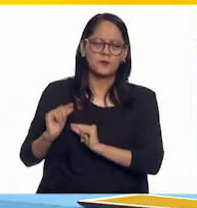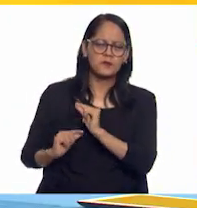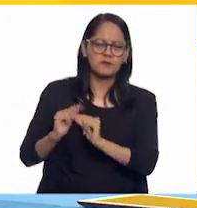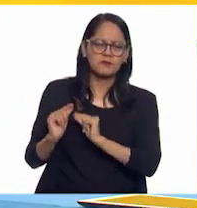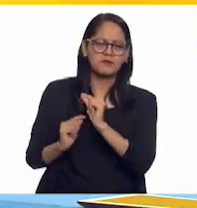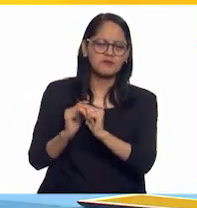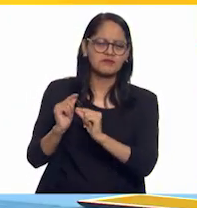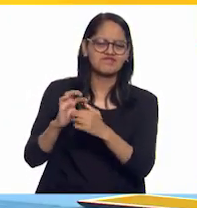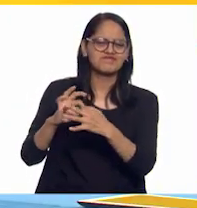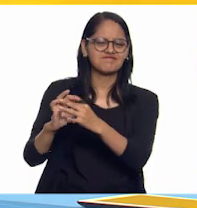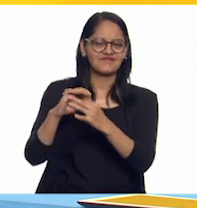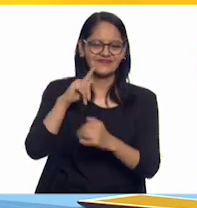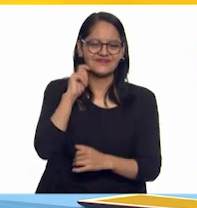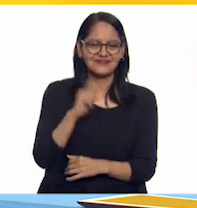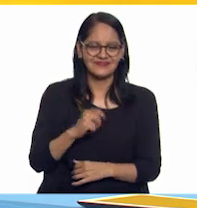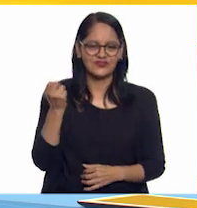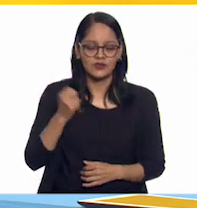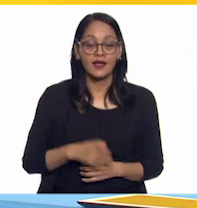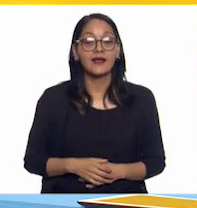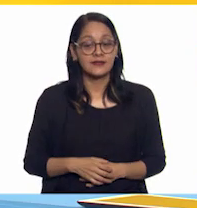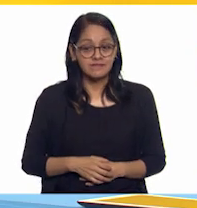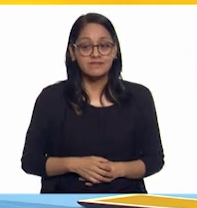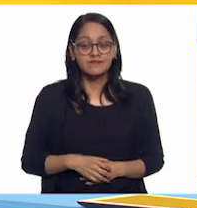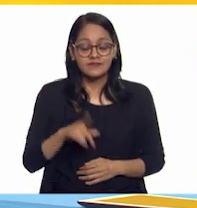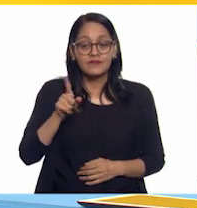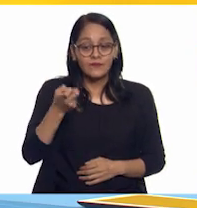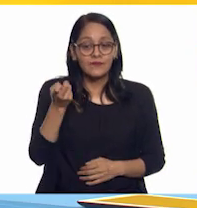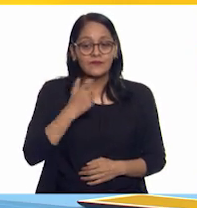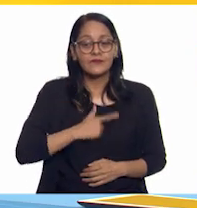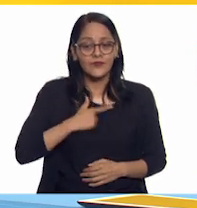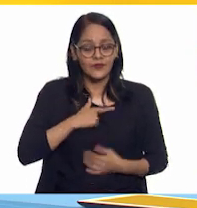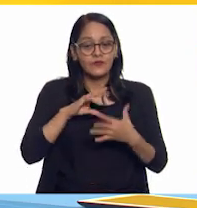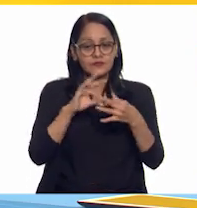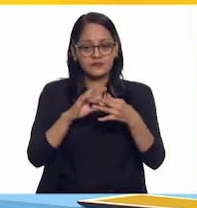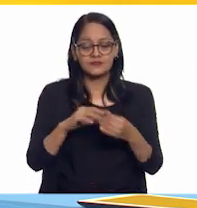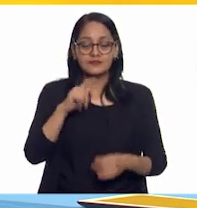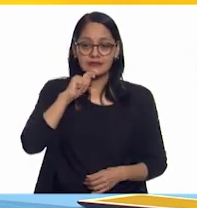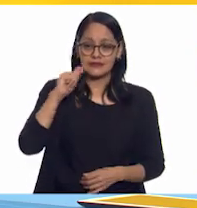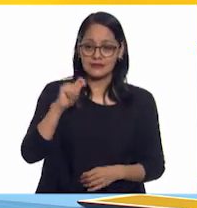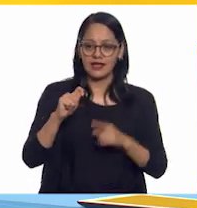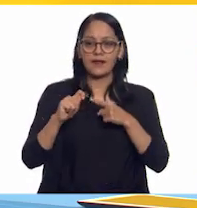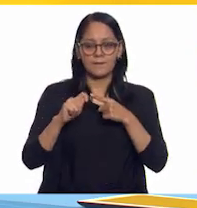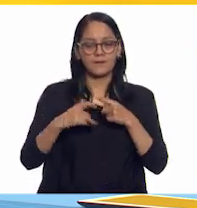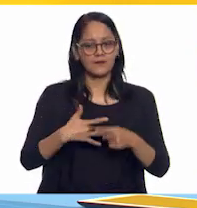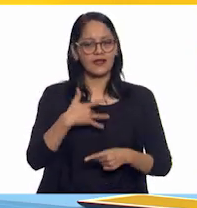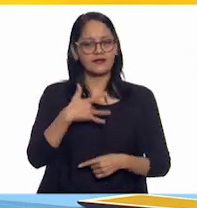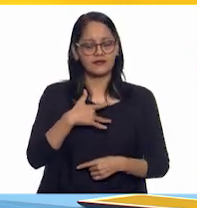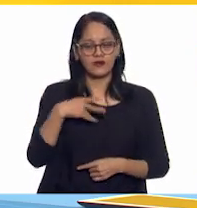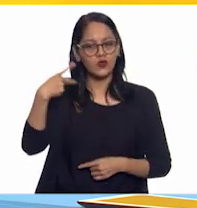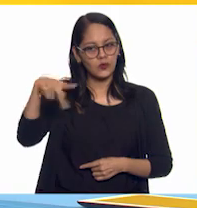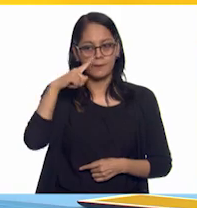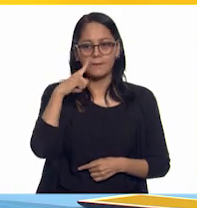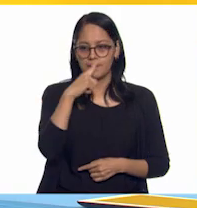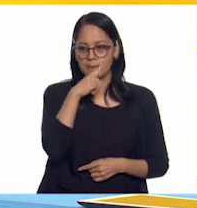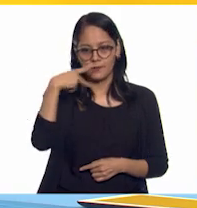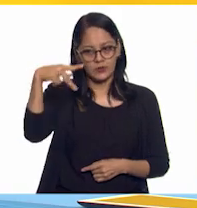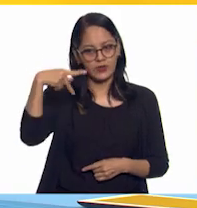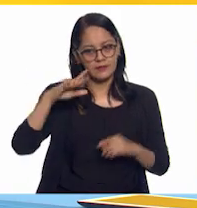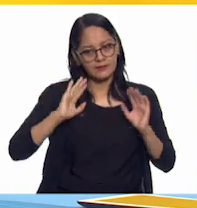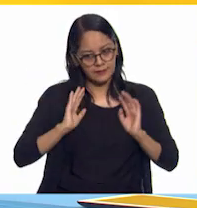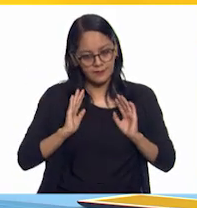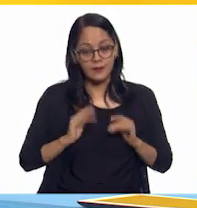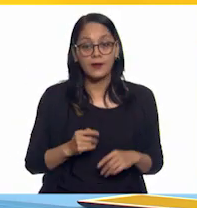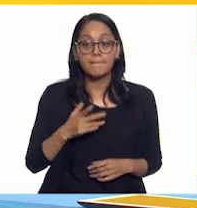Me gusta mucho que digas eso, ya que como todos los sentimientos, es un punto de vista muy personal tuyo. Yo en mi caso